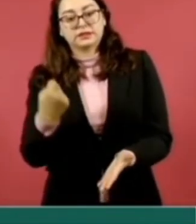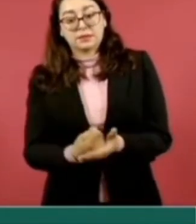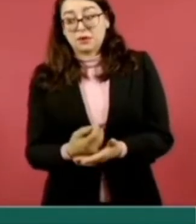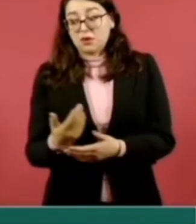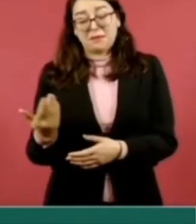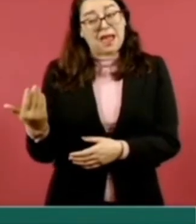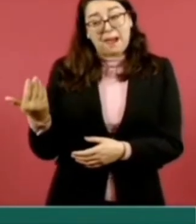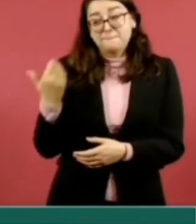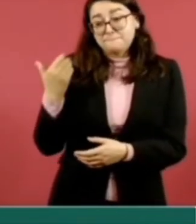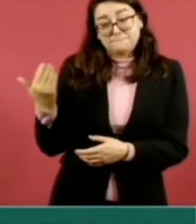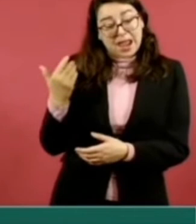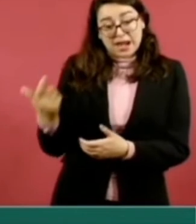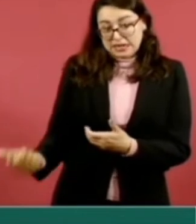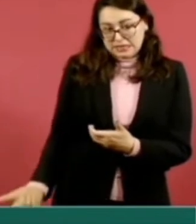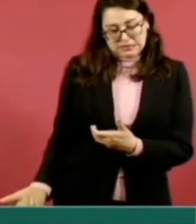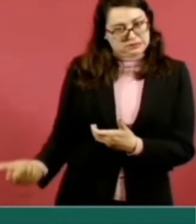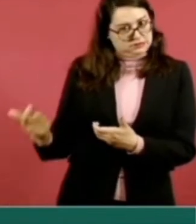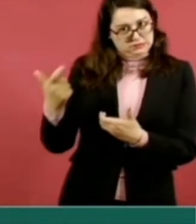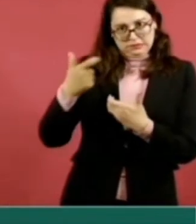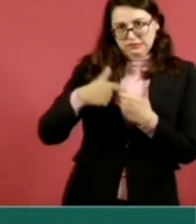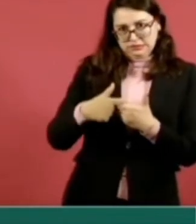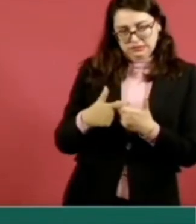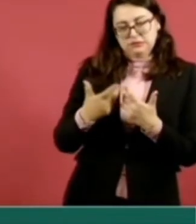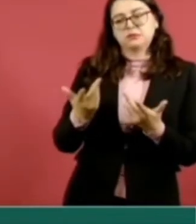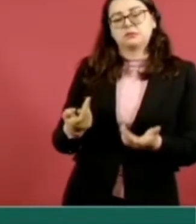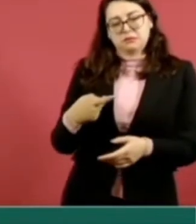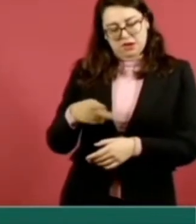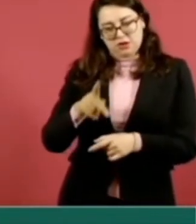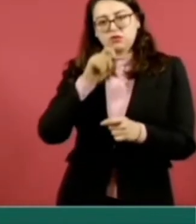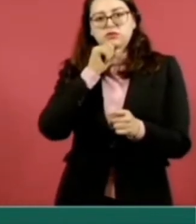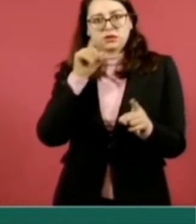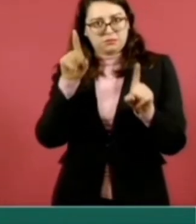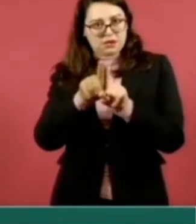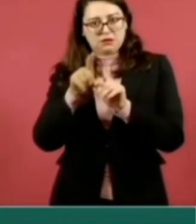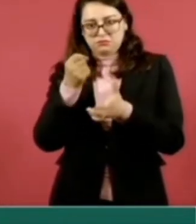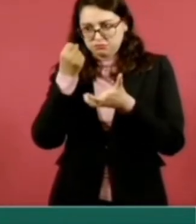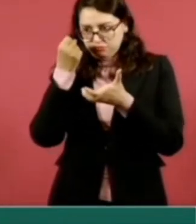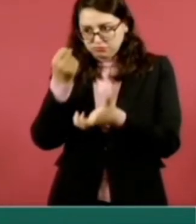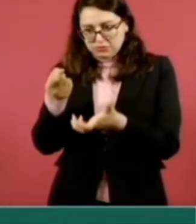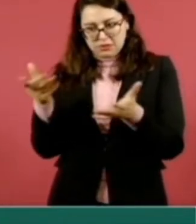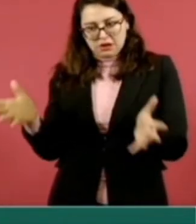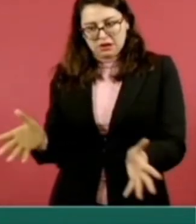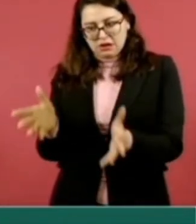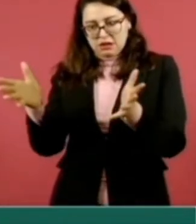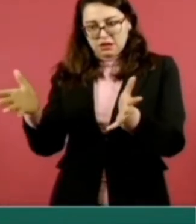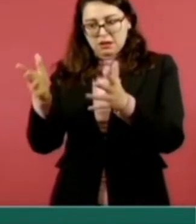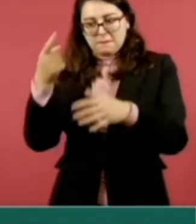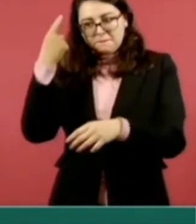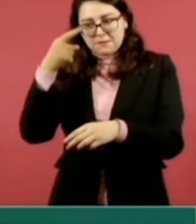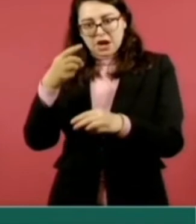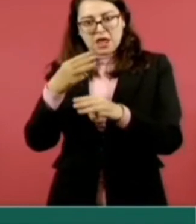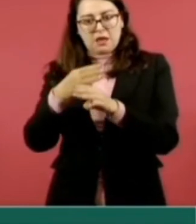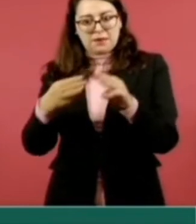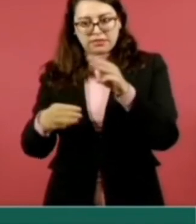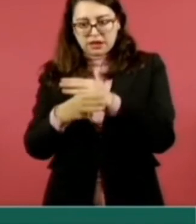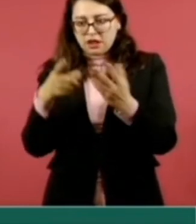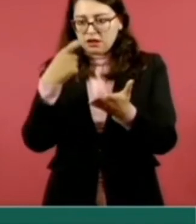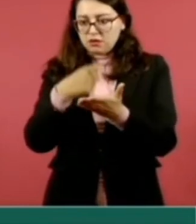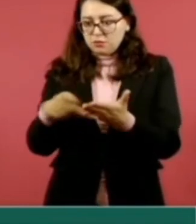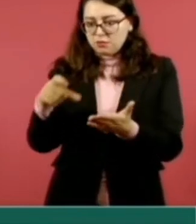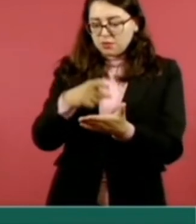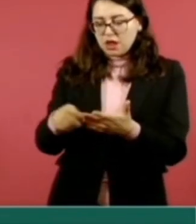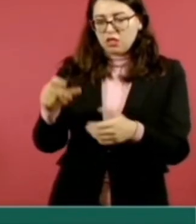recientes, donde también se han contratado médicos y se han hecho inversiones importantes en equipamiento y en conservación de unidades.